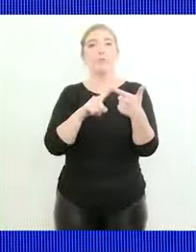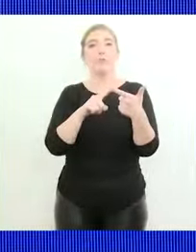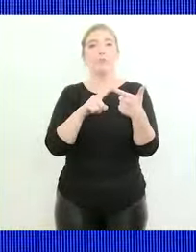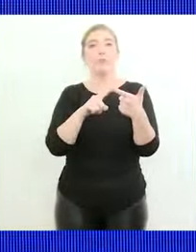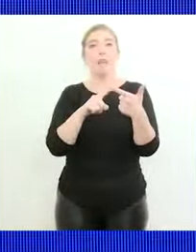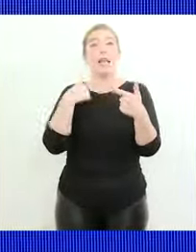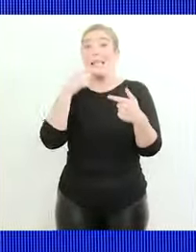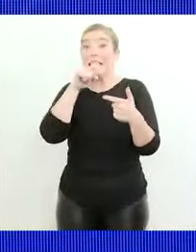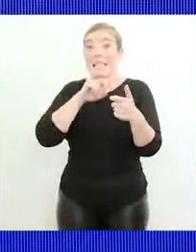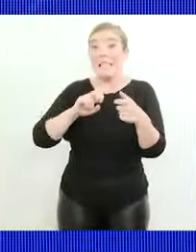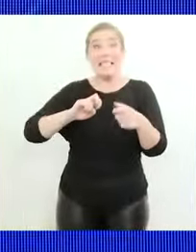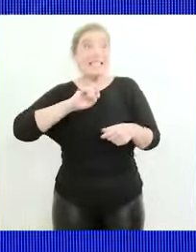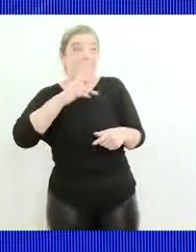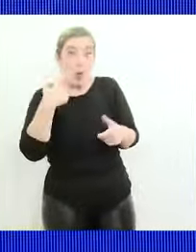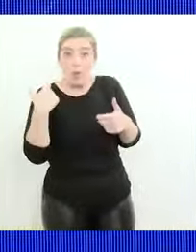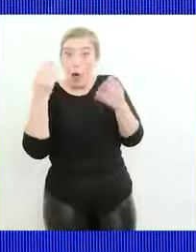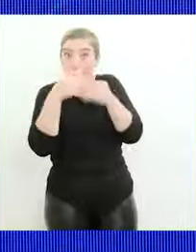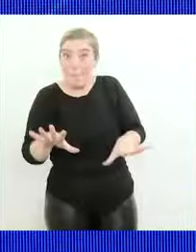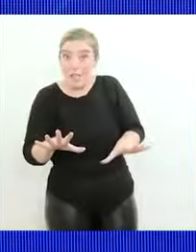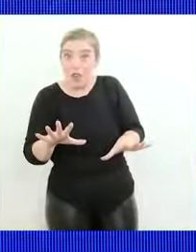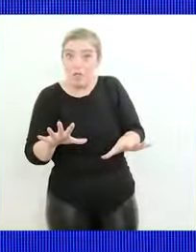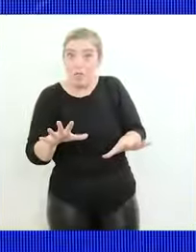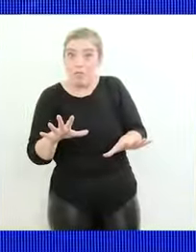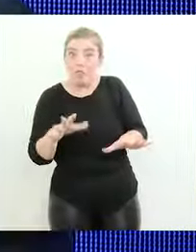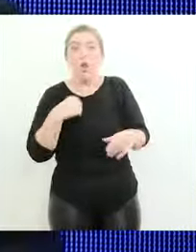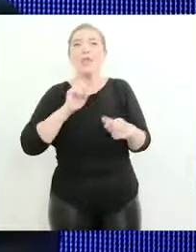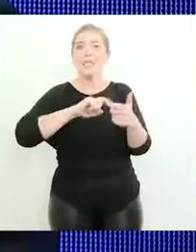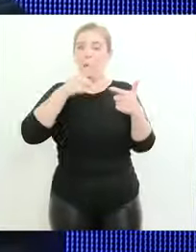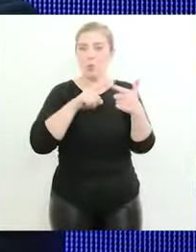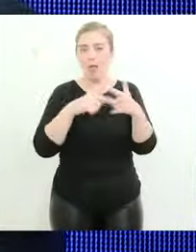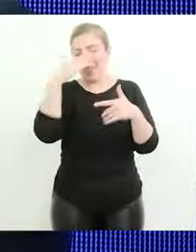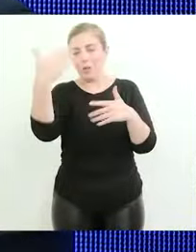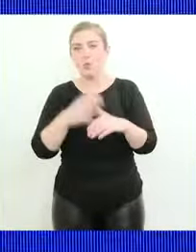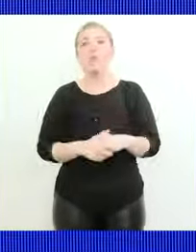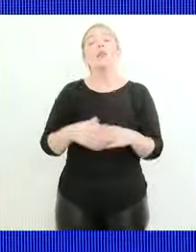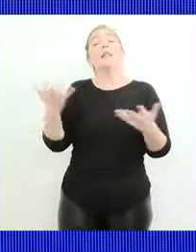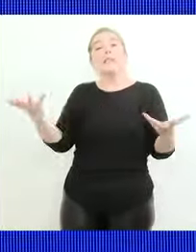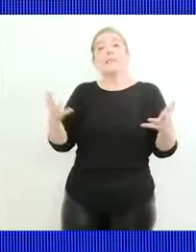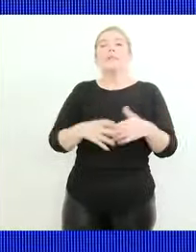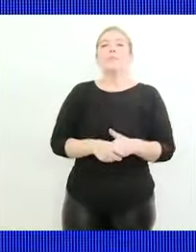va a ser la segunda o arranco no, no hay otra hay otra segunda mire